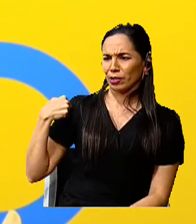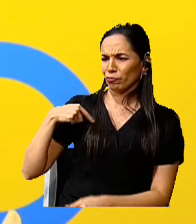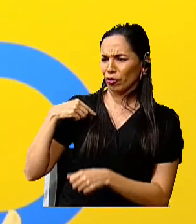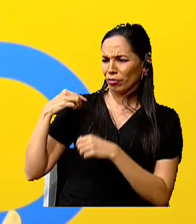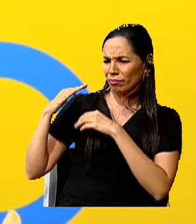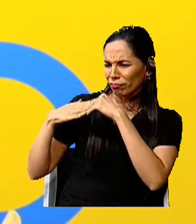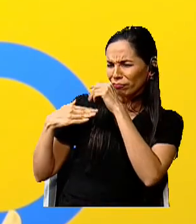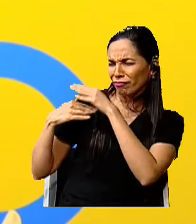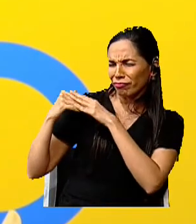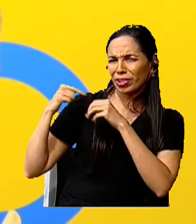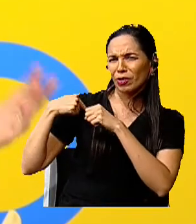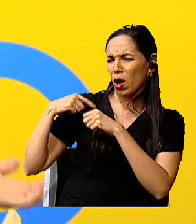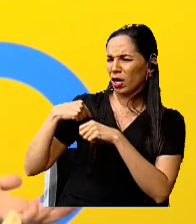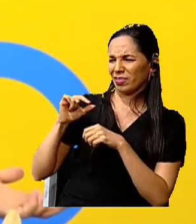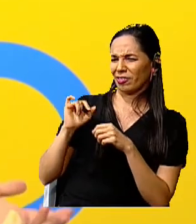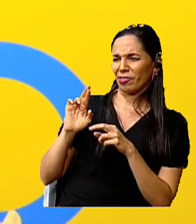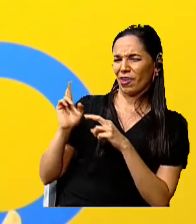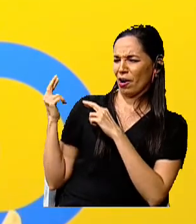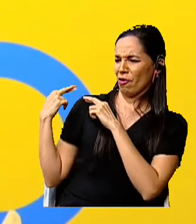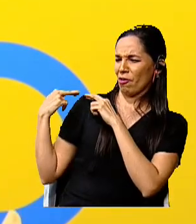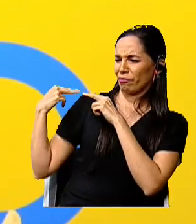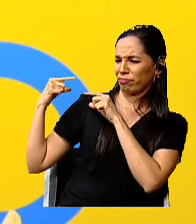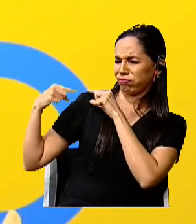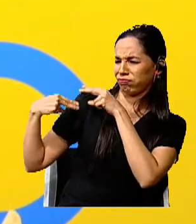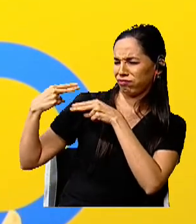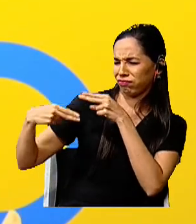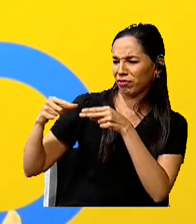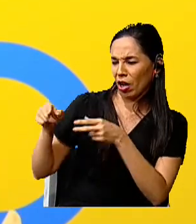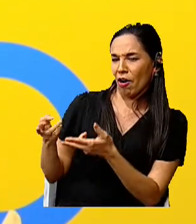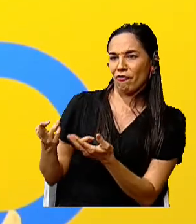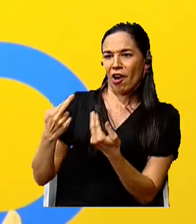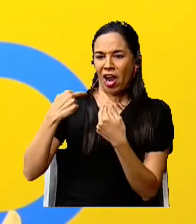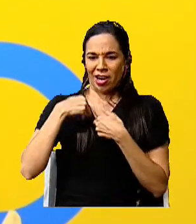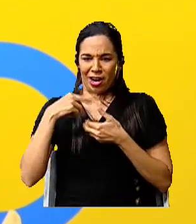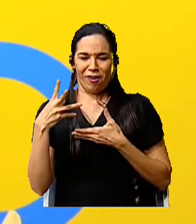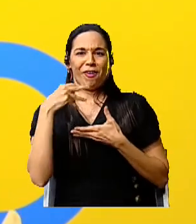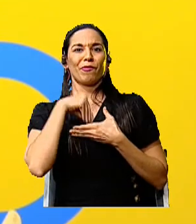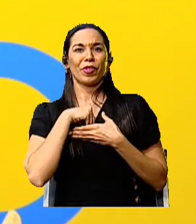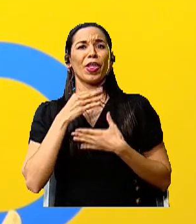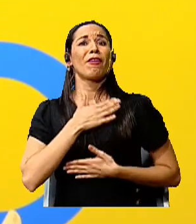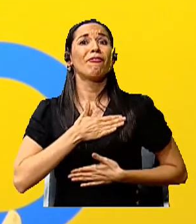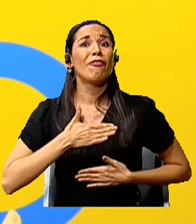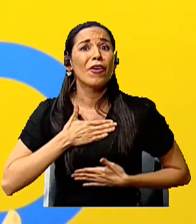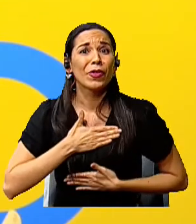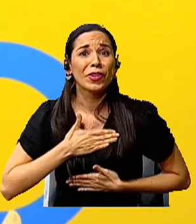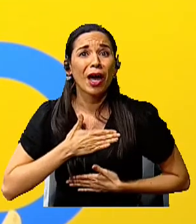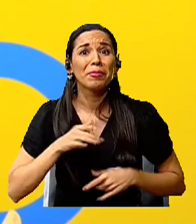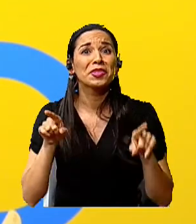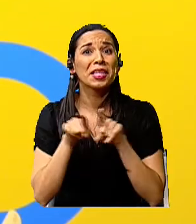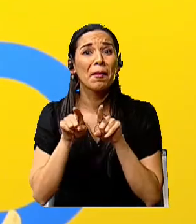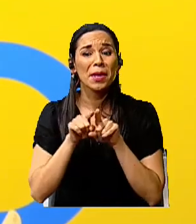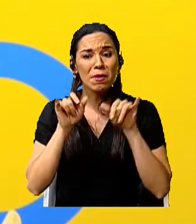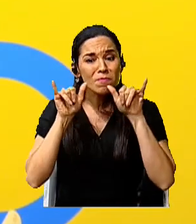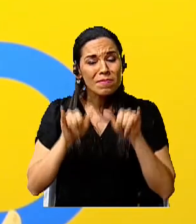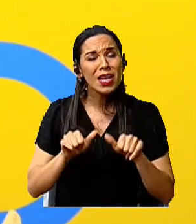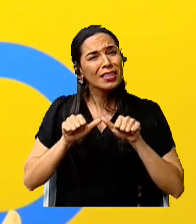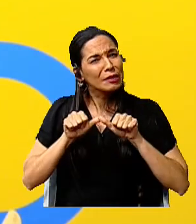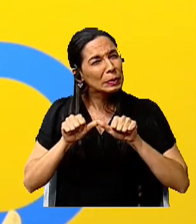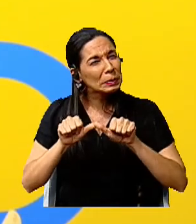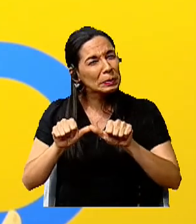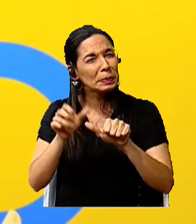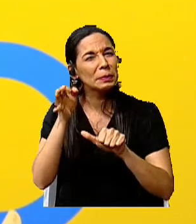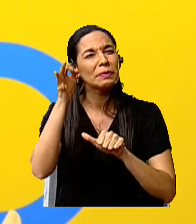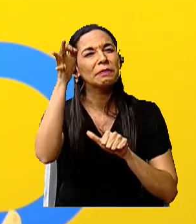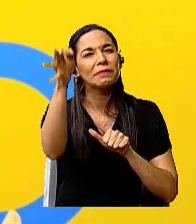hemos estado diciendo, que nos han heredado, que disfrutamos hoy, pero que al mismo tiempo debemos conservarlo para el